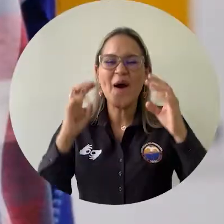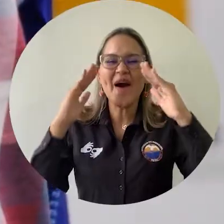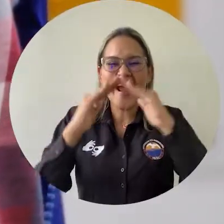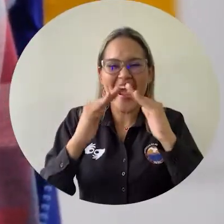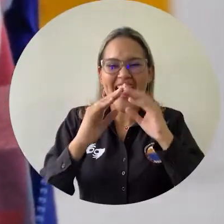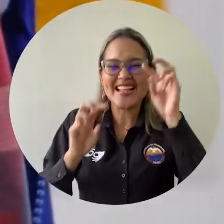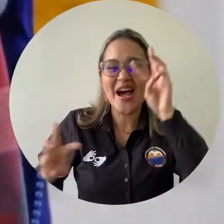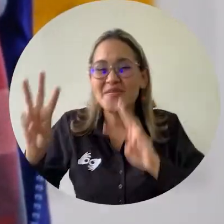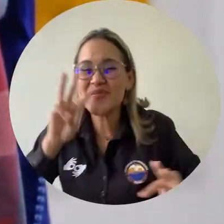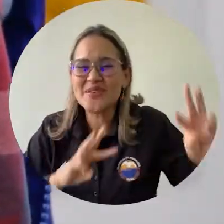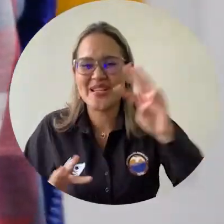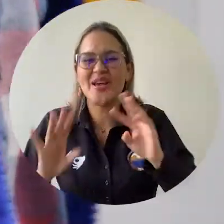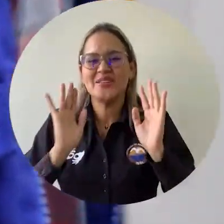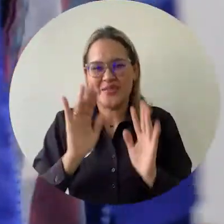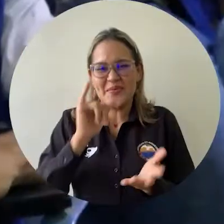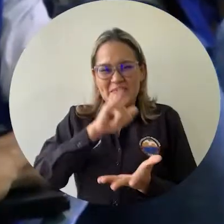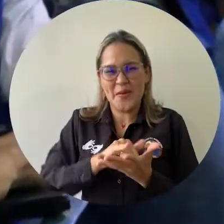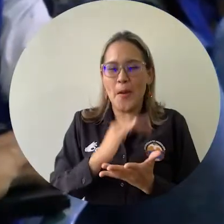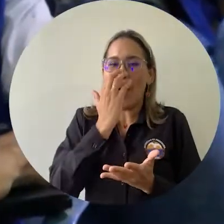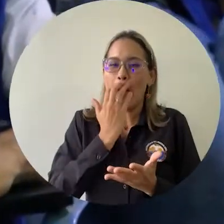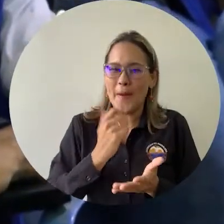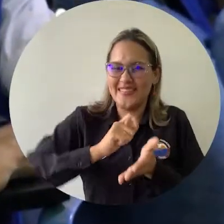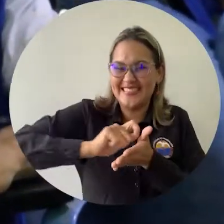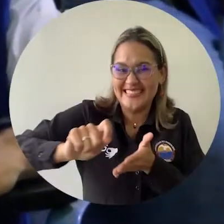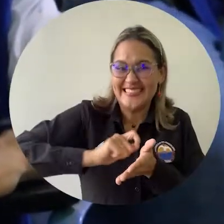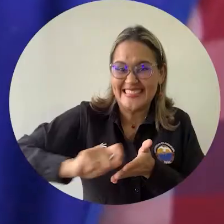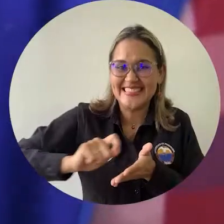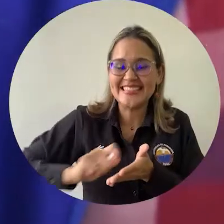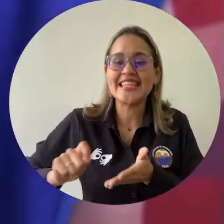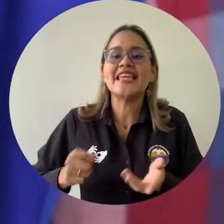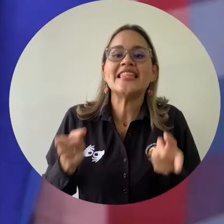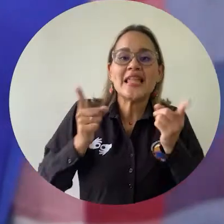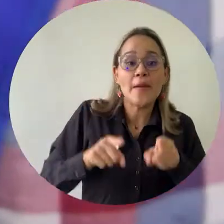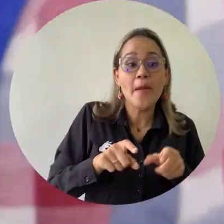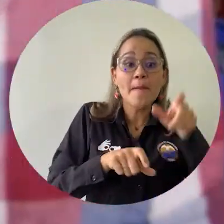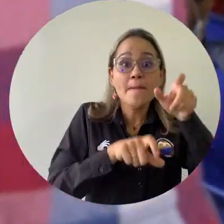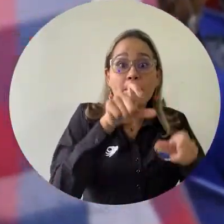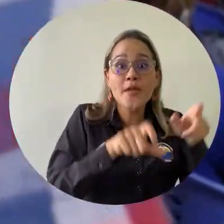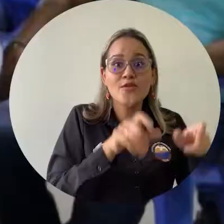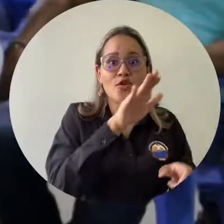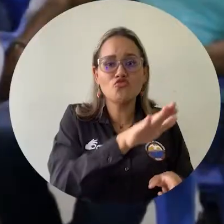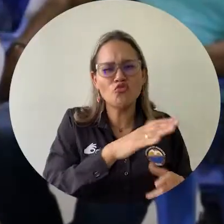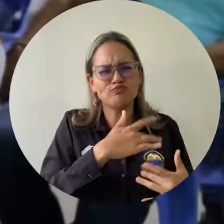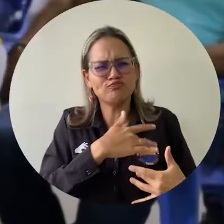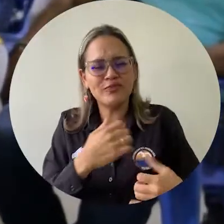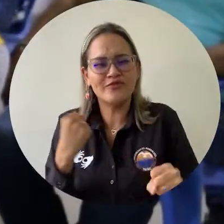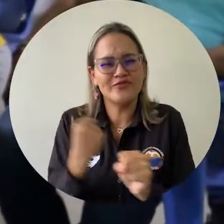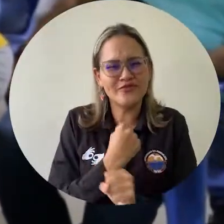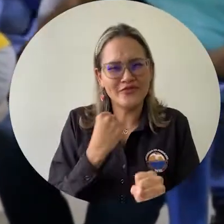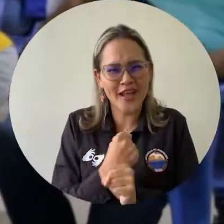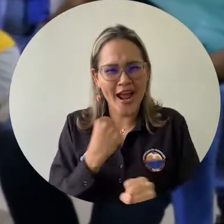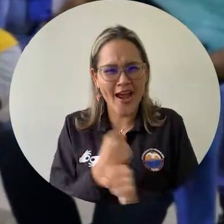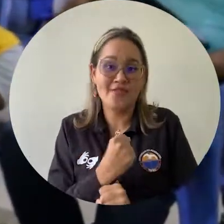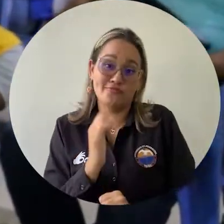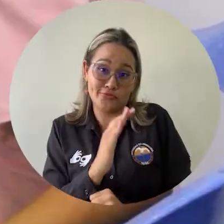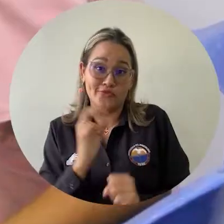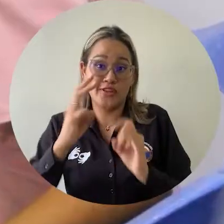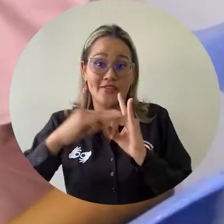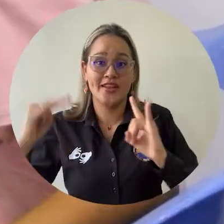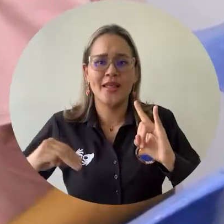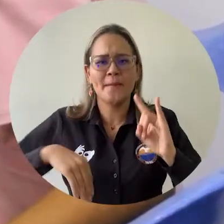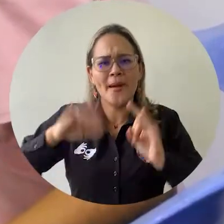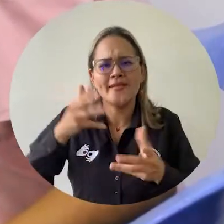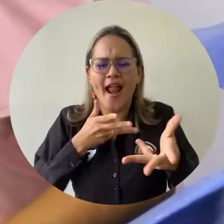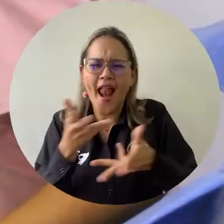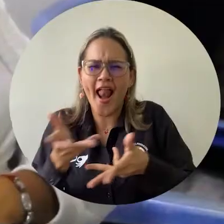Márquez, es liderada por la Vicerrectoría de Extensión y Proyección Social y el Voluntariado Universitario, como una forma de extender el impacto de la